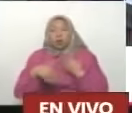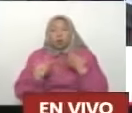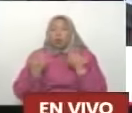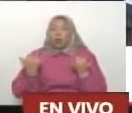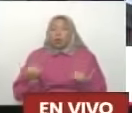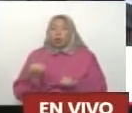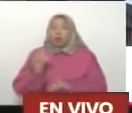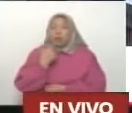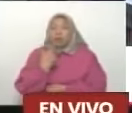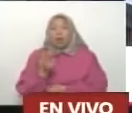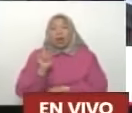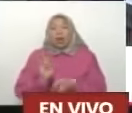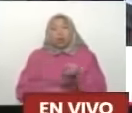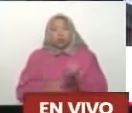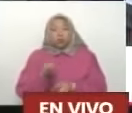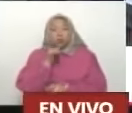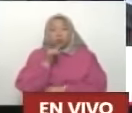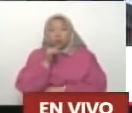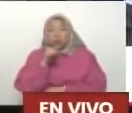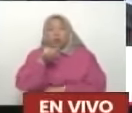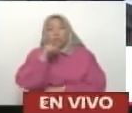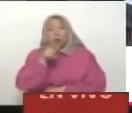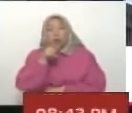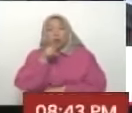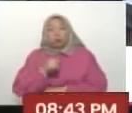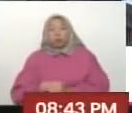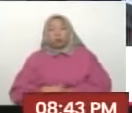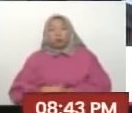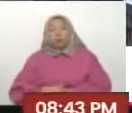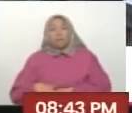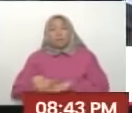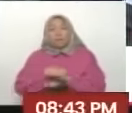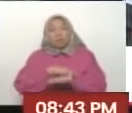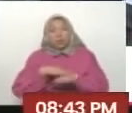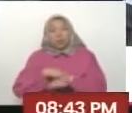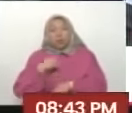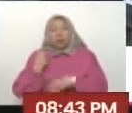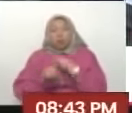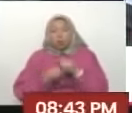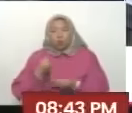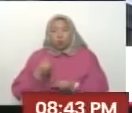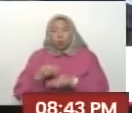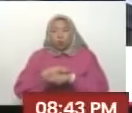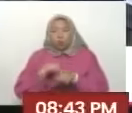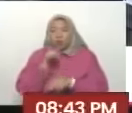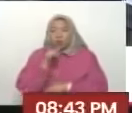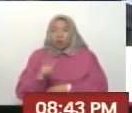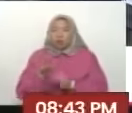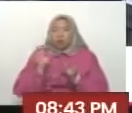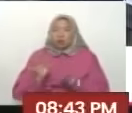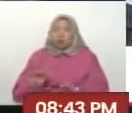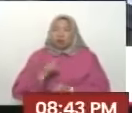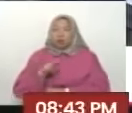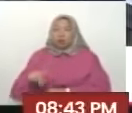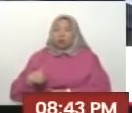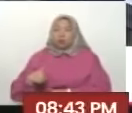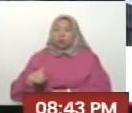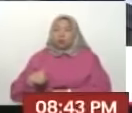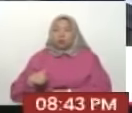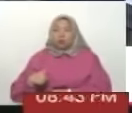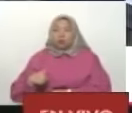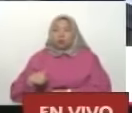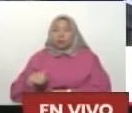Yo le decía, porque alguno de los veedores nos preguntaba, y el Ministerio de Comunas es fundamental en el desarrollo, y en lo personal,